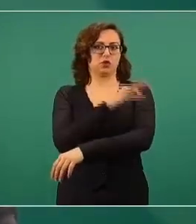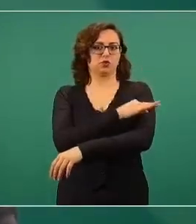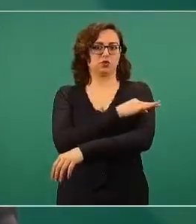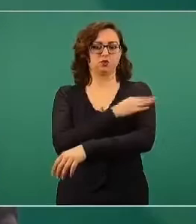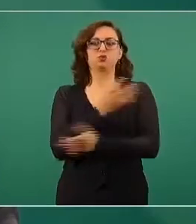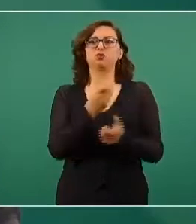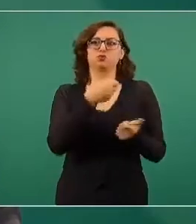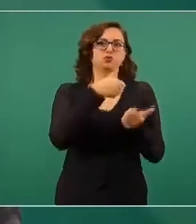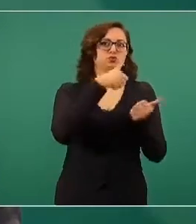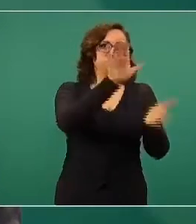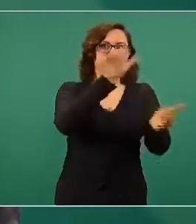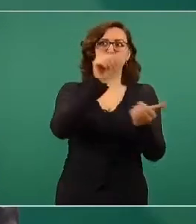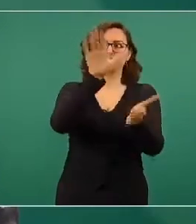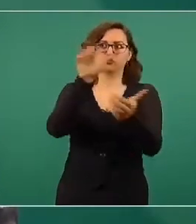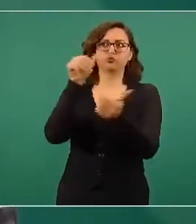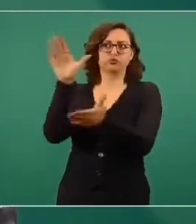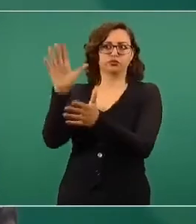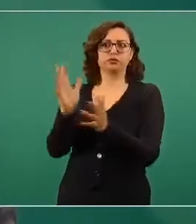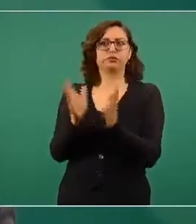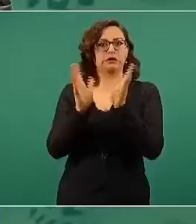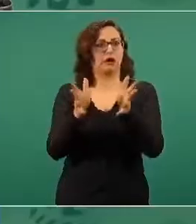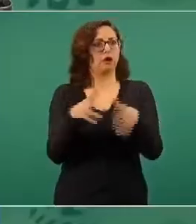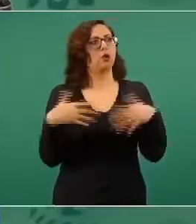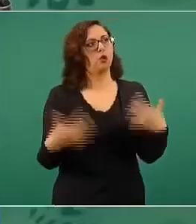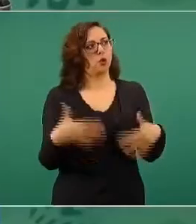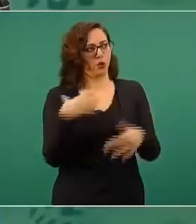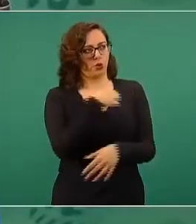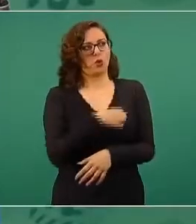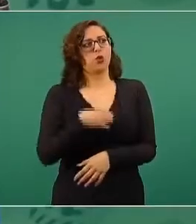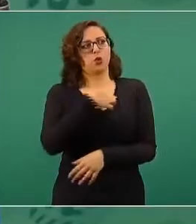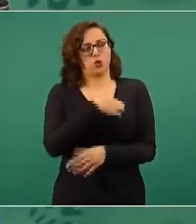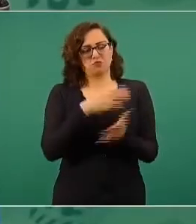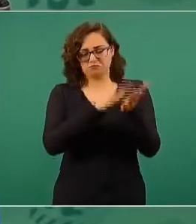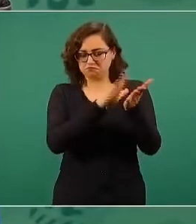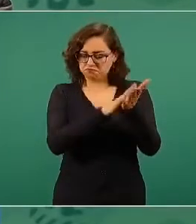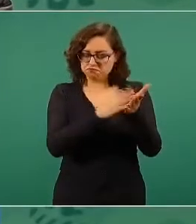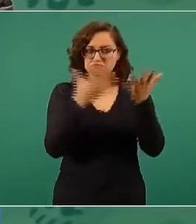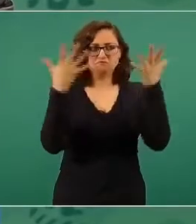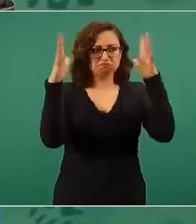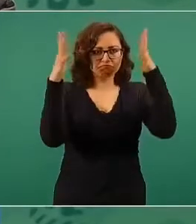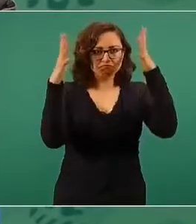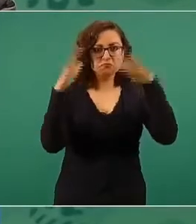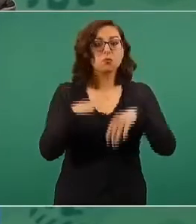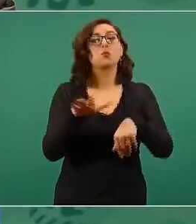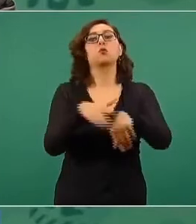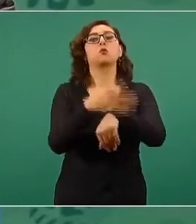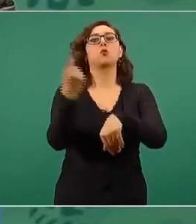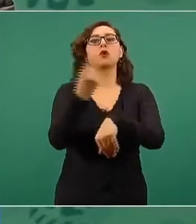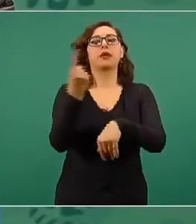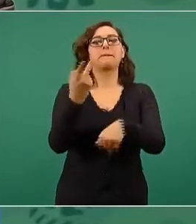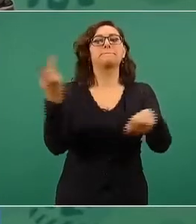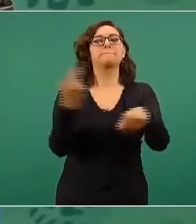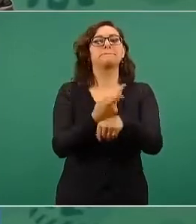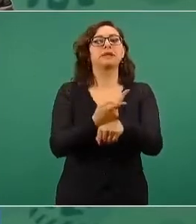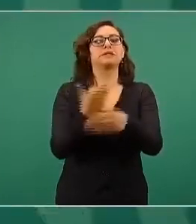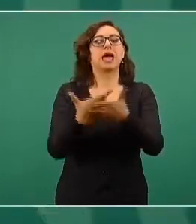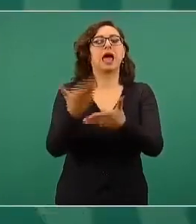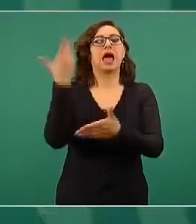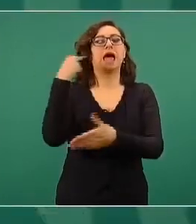política producir sus vacunas y utilizarlas, nada más, para